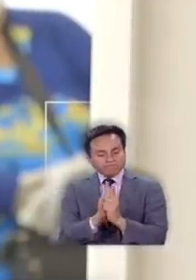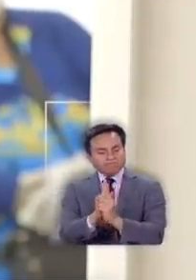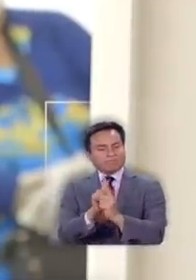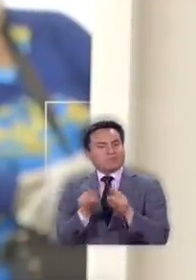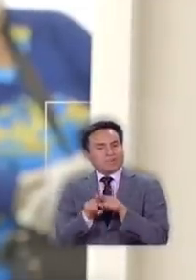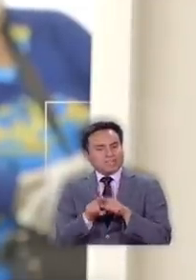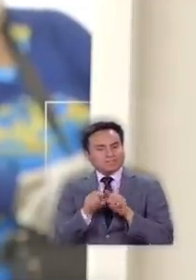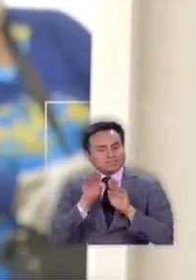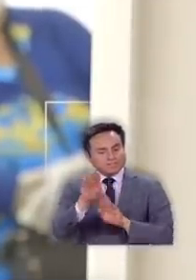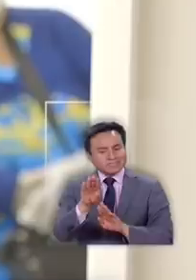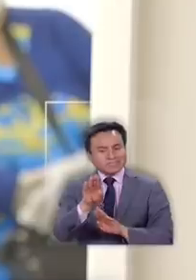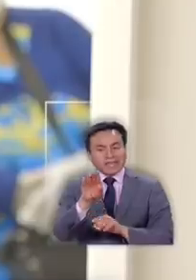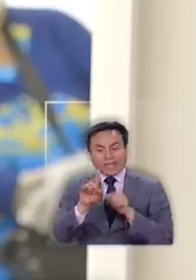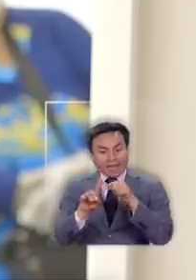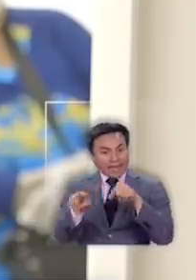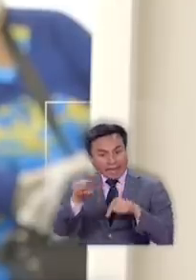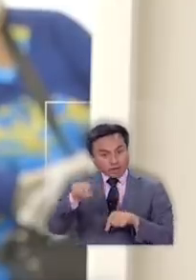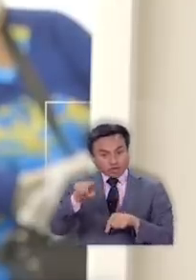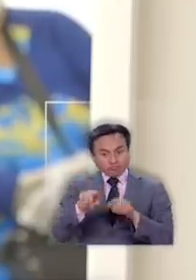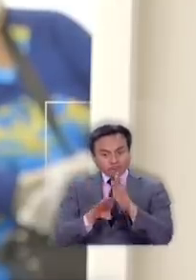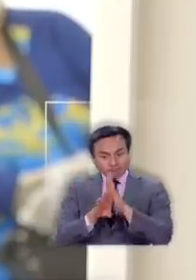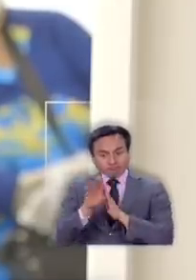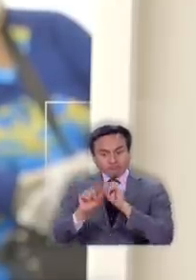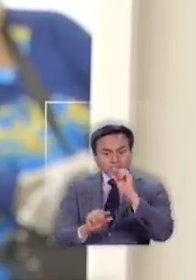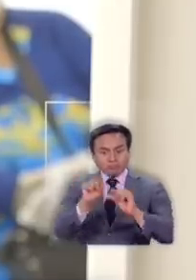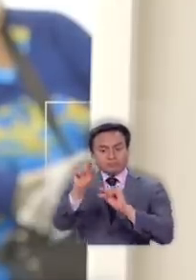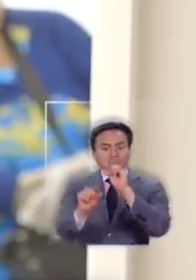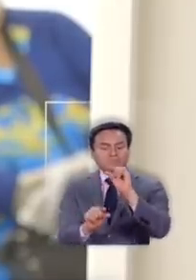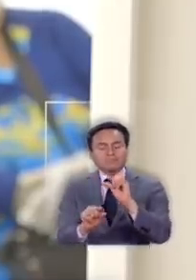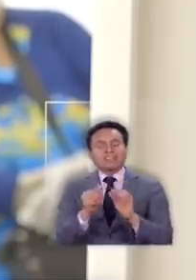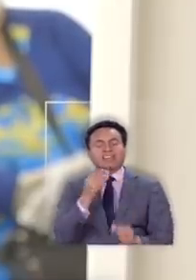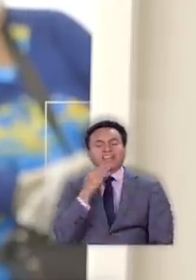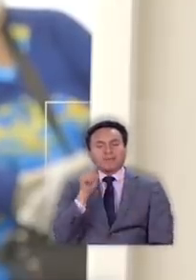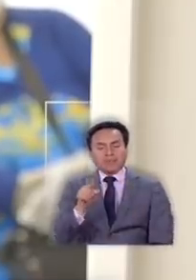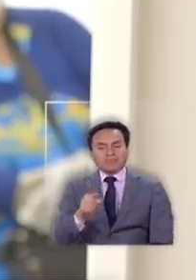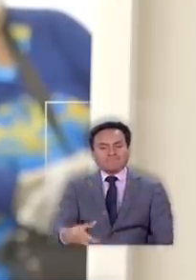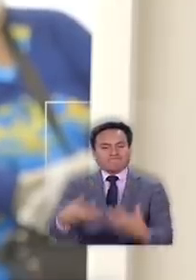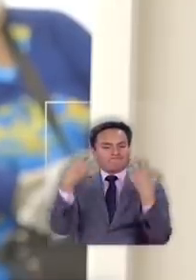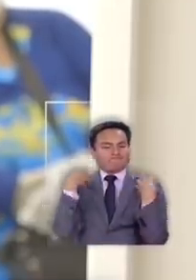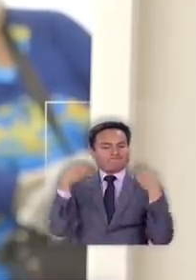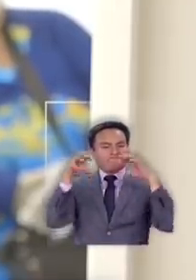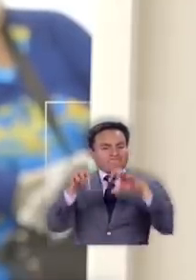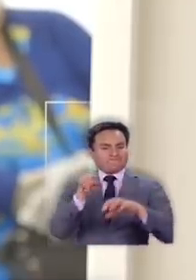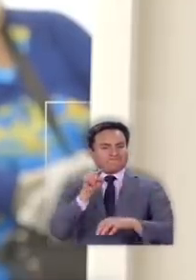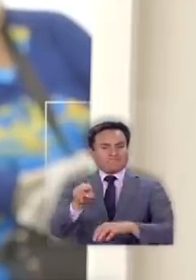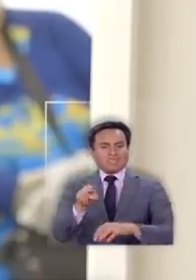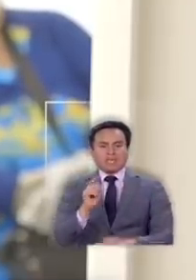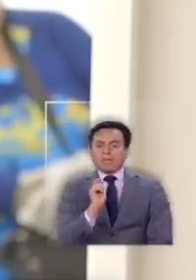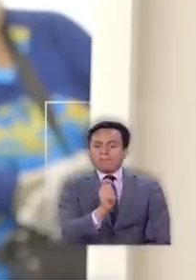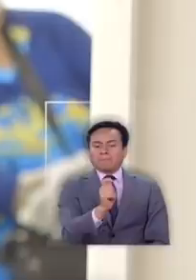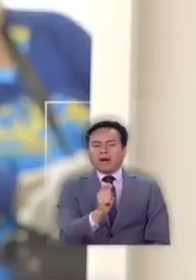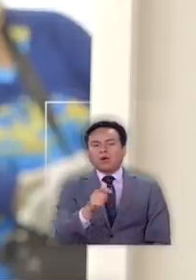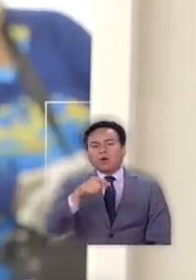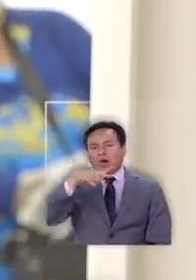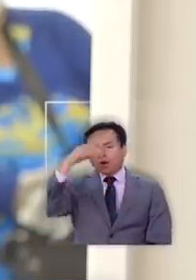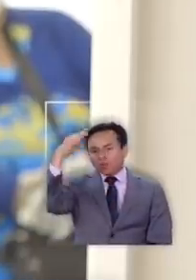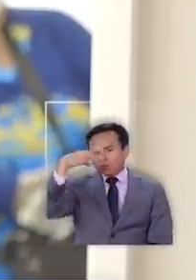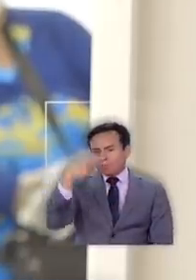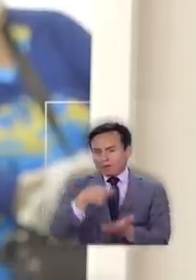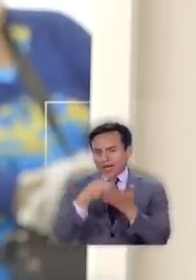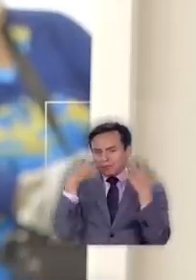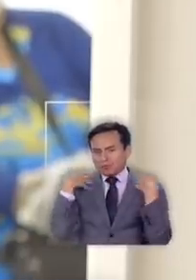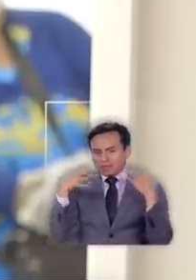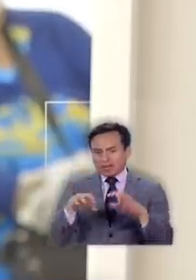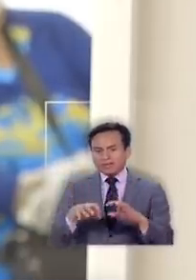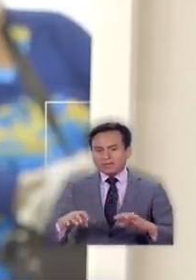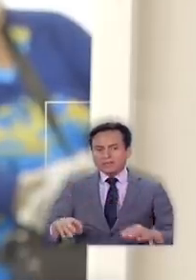hay un trabajo también donde ellos progresivamente van a ir tomando también la responsabilidad del pago de las cuentas de ir aportando